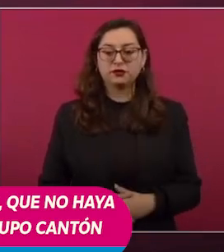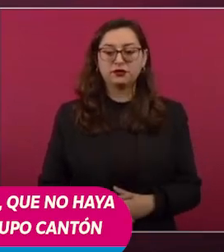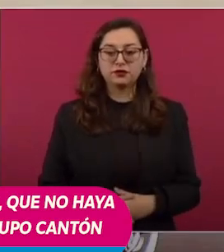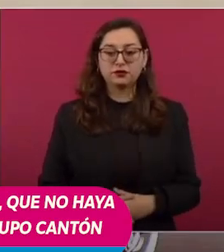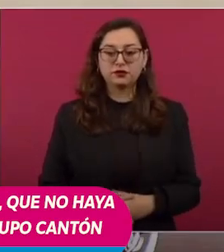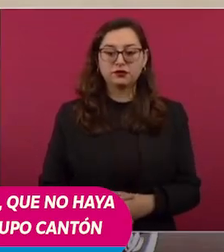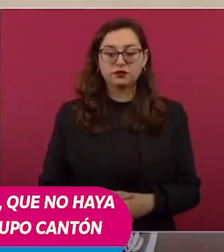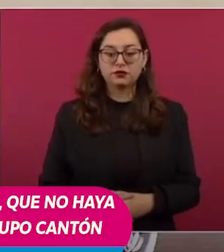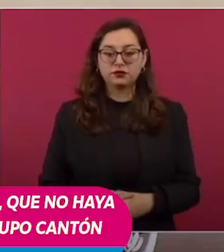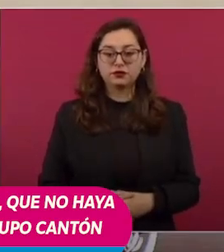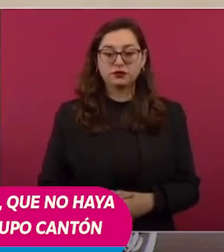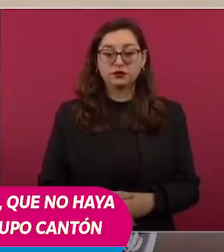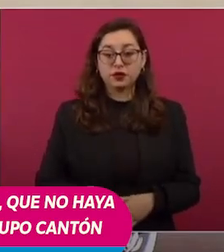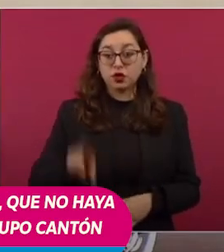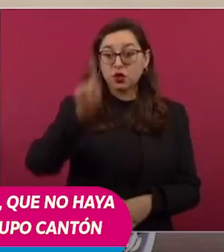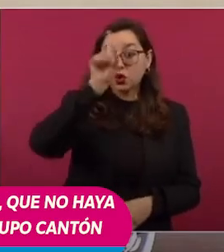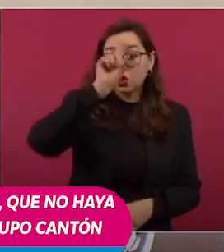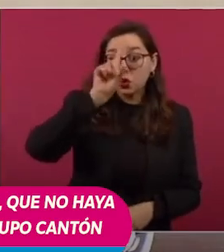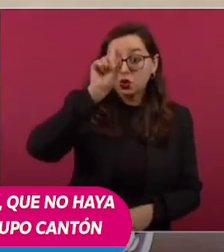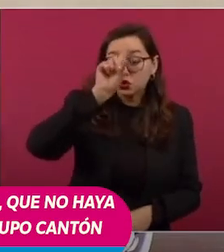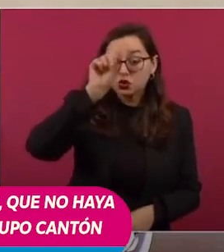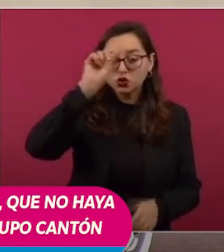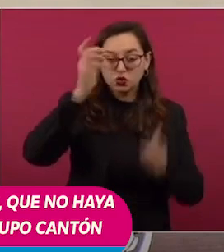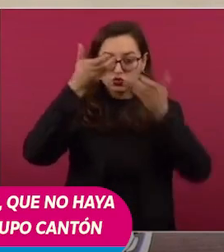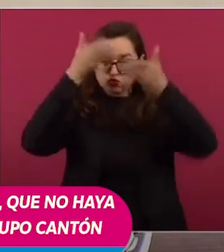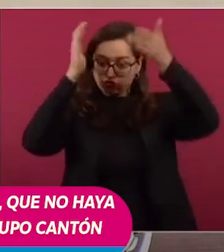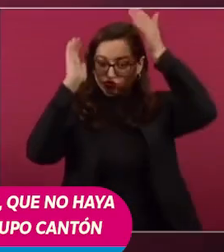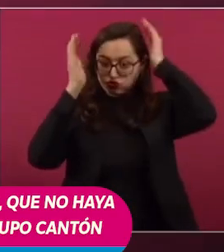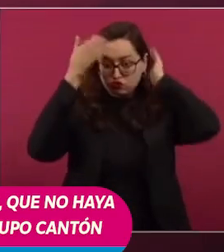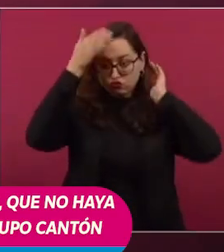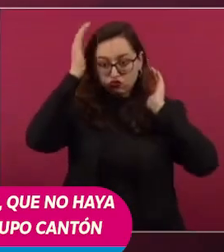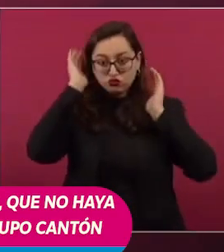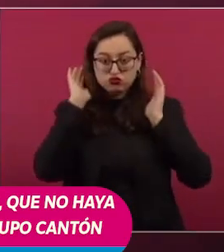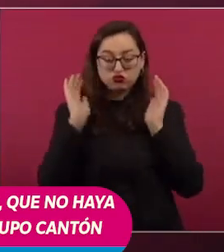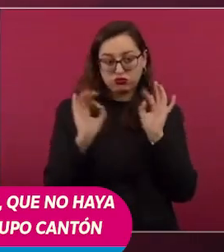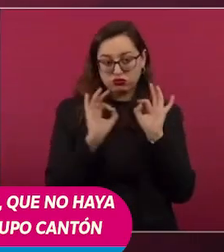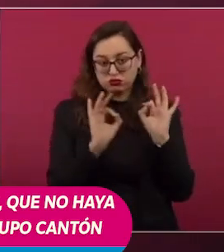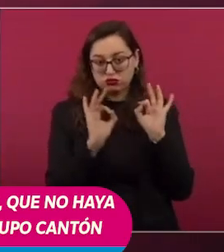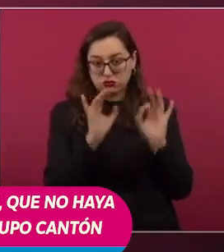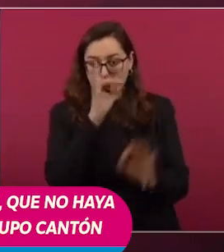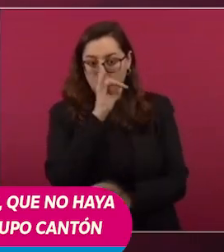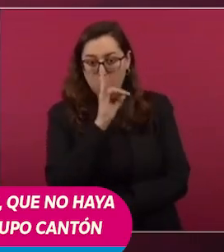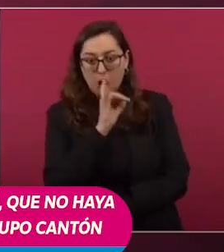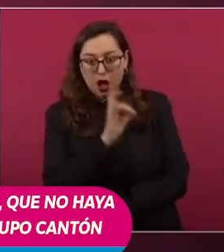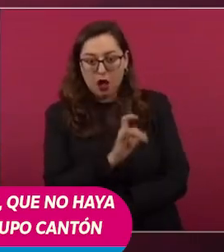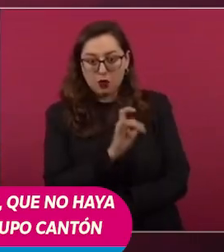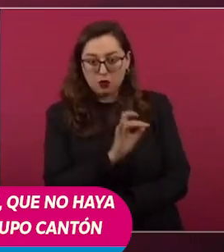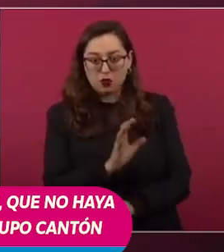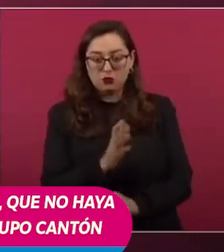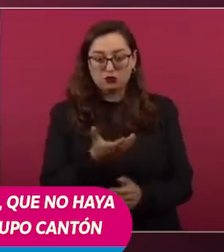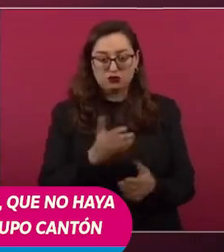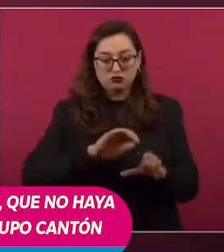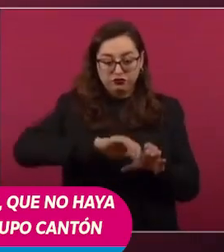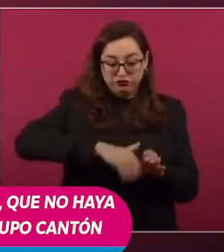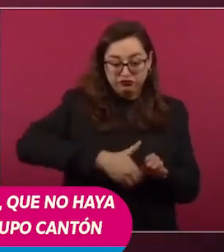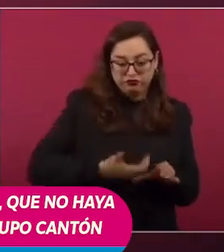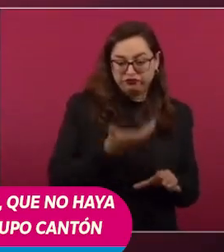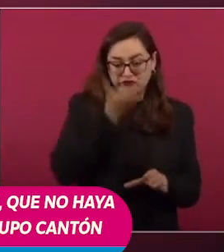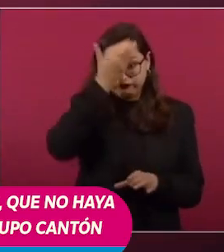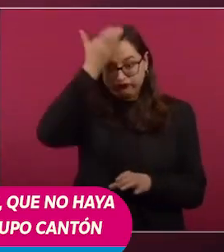moco de gorila y bien engominado,